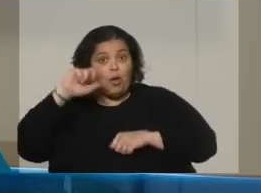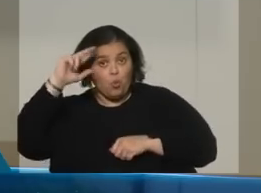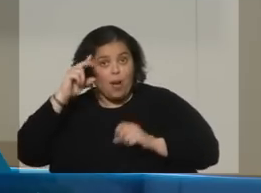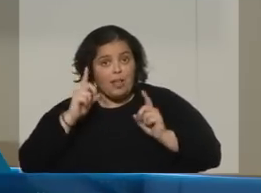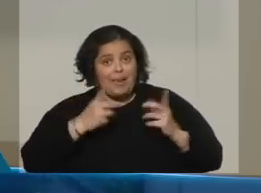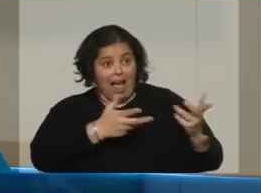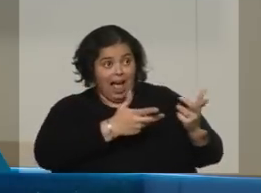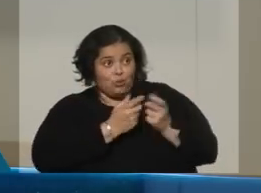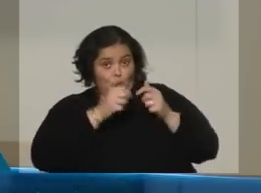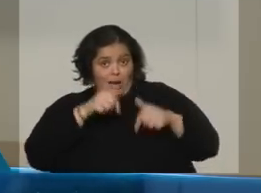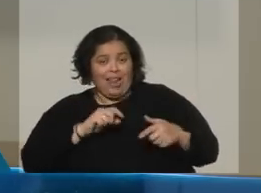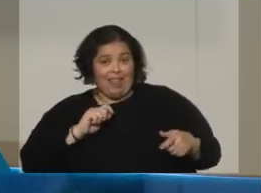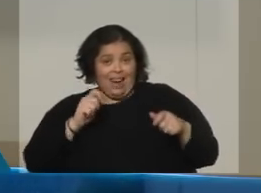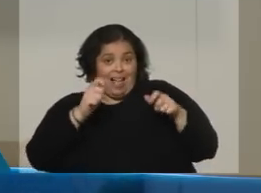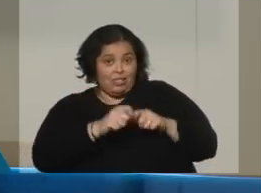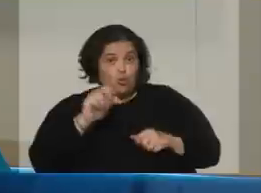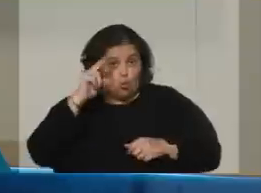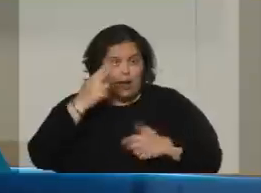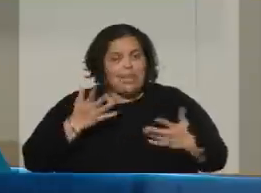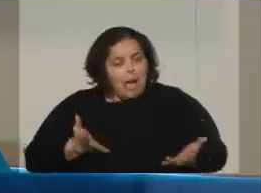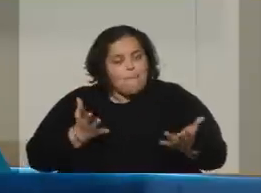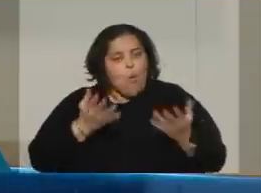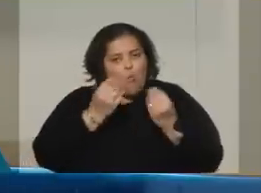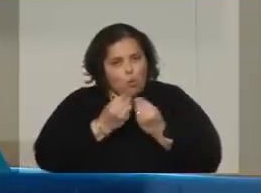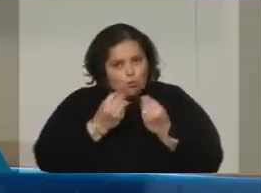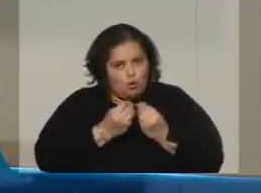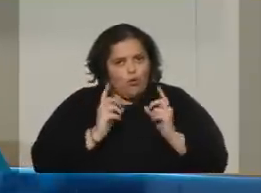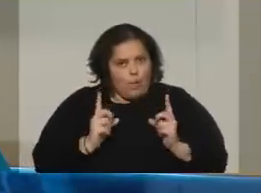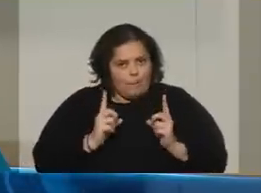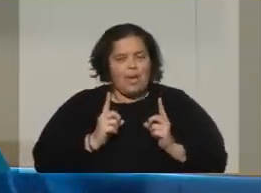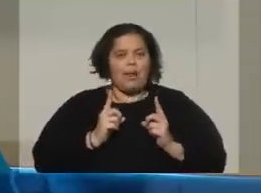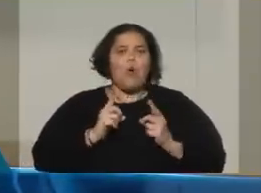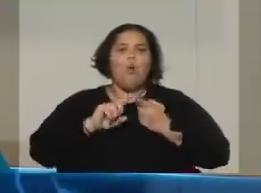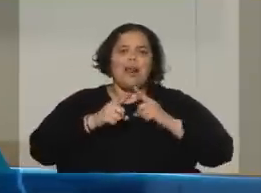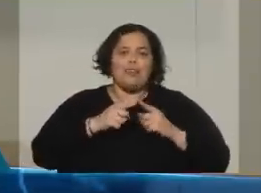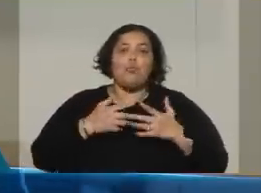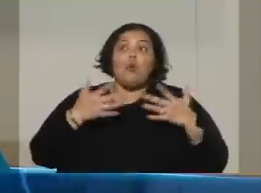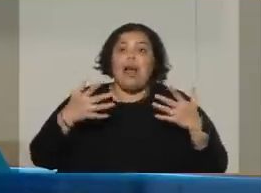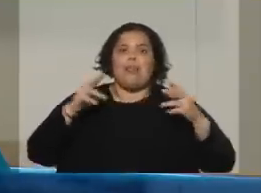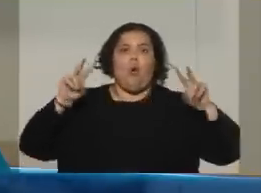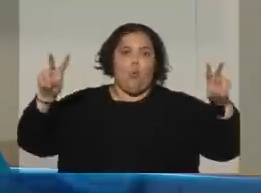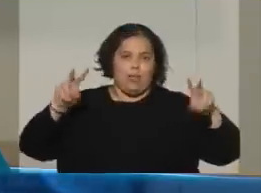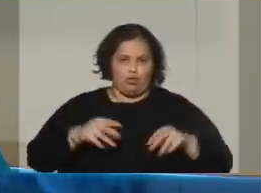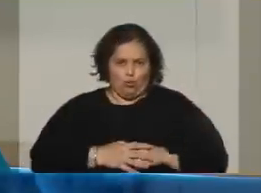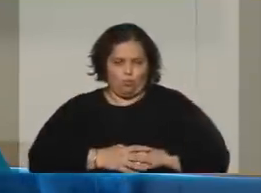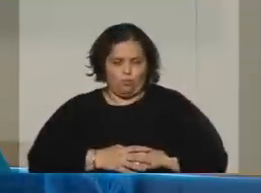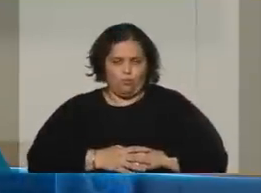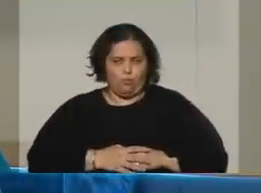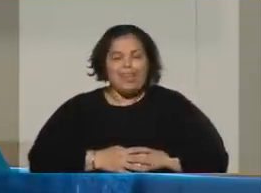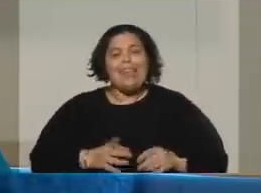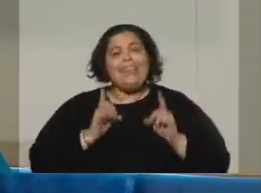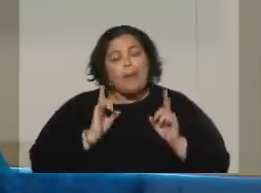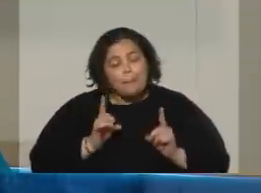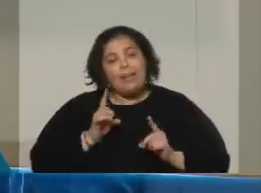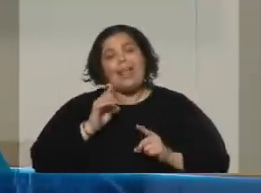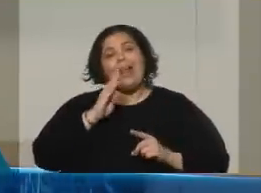transición uruguaya, empujó mucho, tuvo una gran relación entre otros con Wilson Ferreira Aldunate. Además, el PSOE